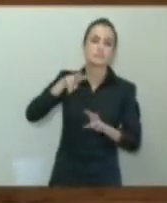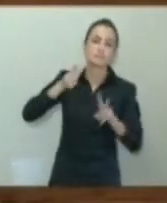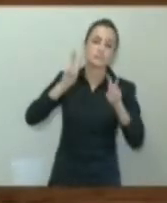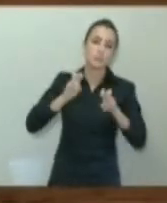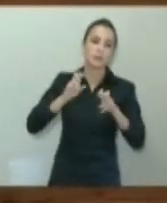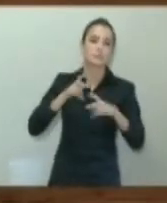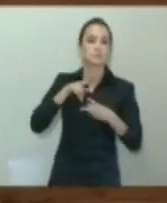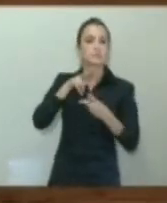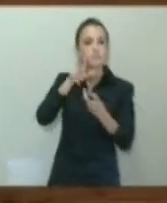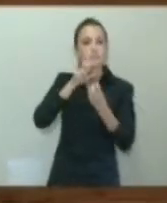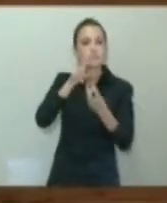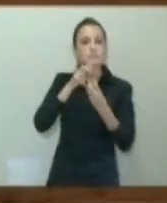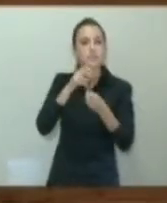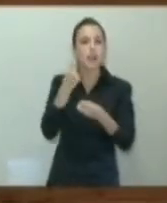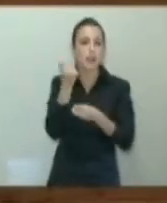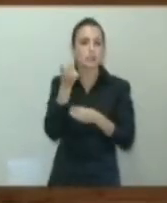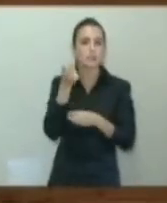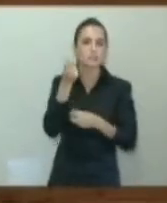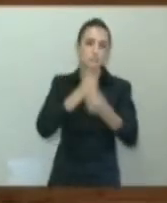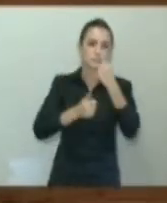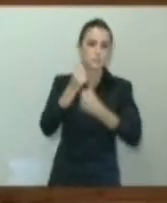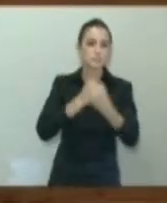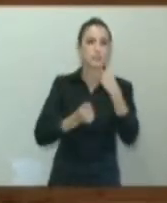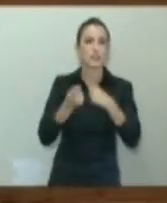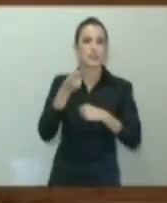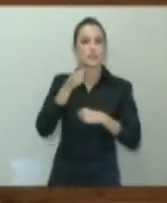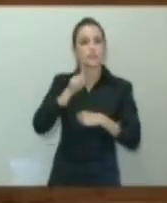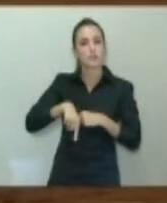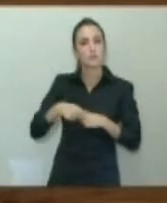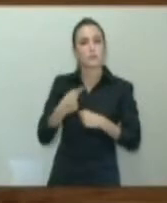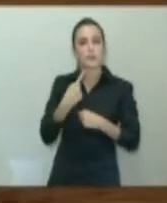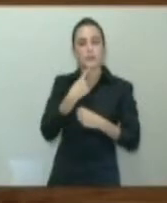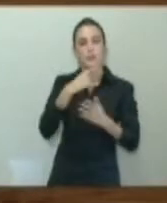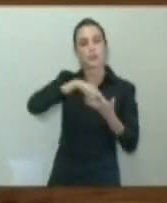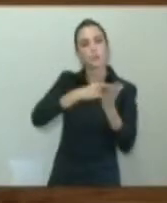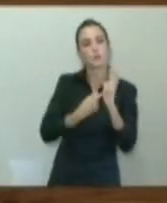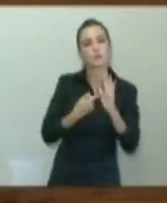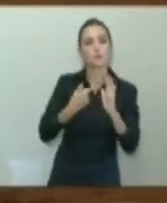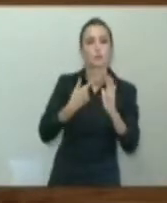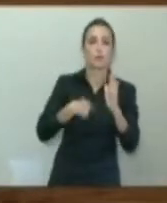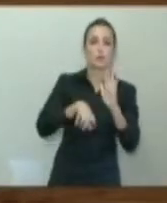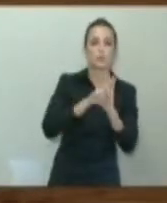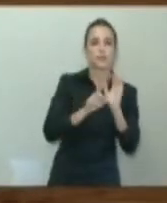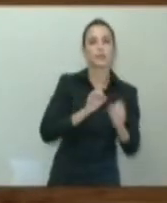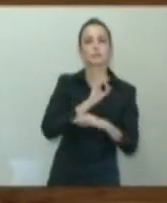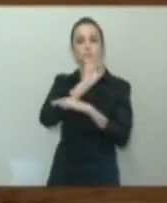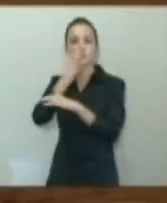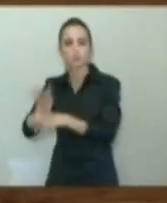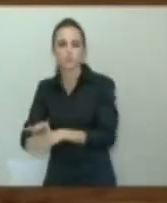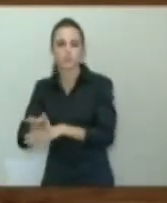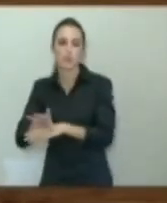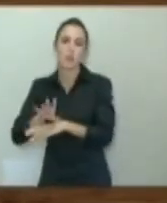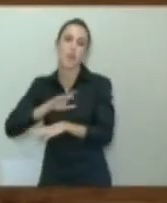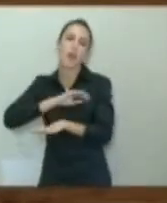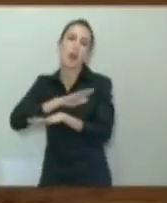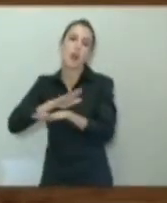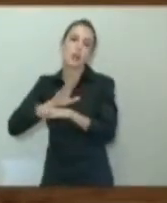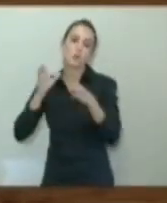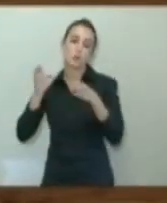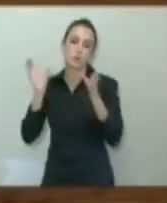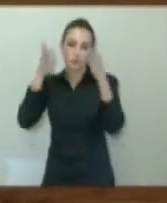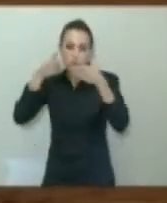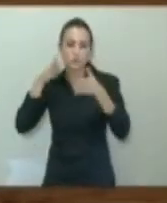precisamente referencia en esa enmienda a que el proyecto de ley debe ser devuelto al Consejo de Gobierno, puesto que este es el único, y leo